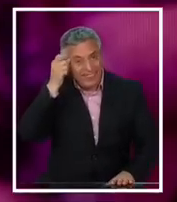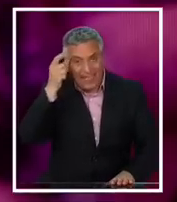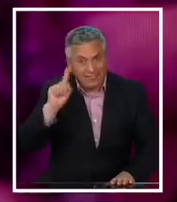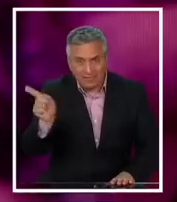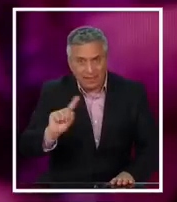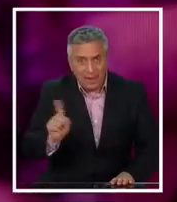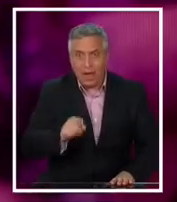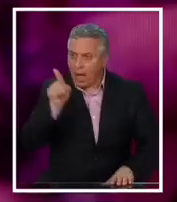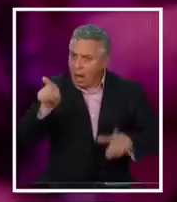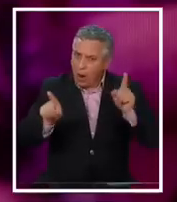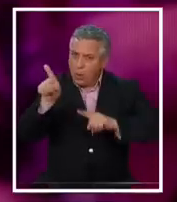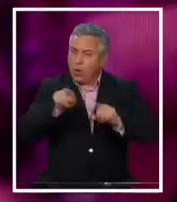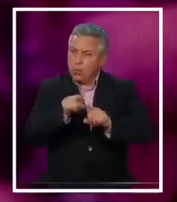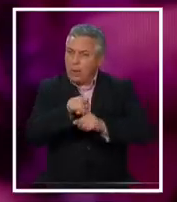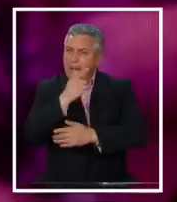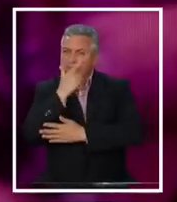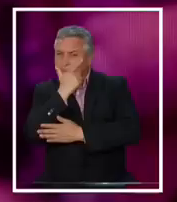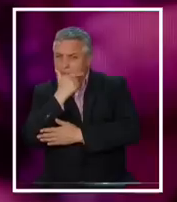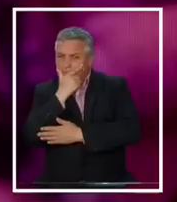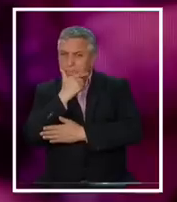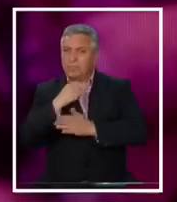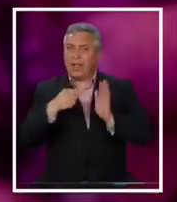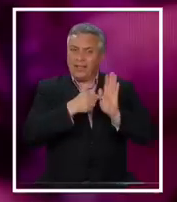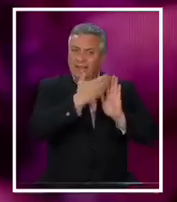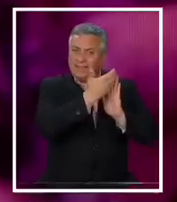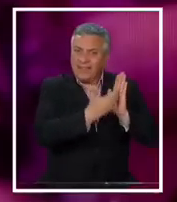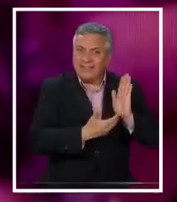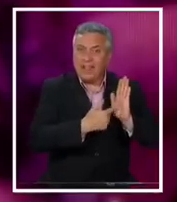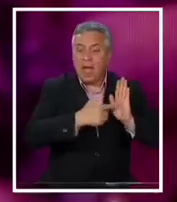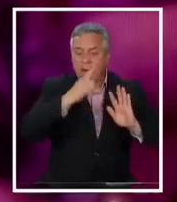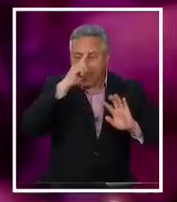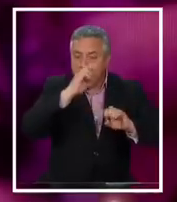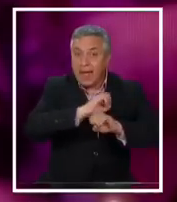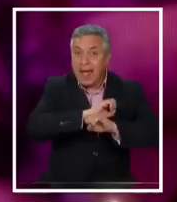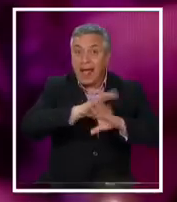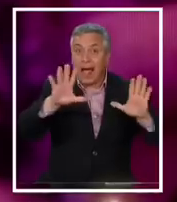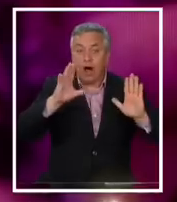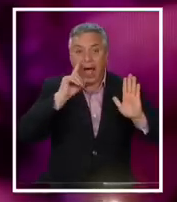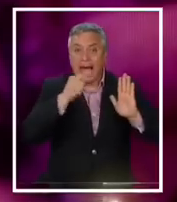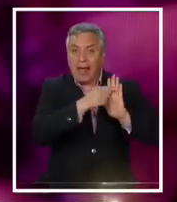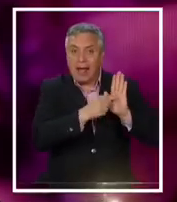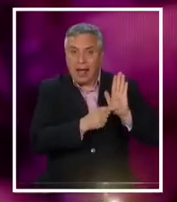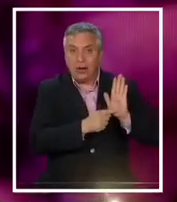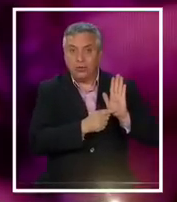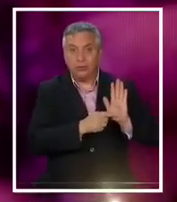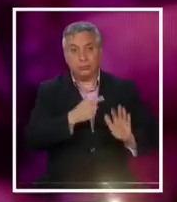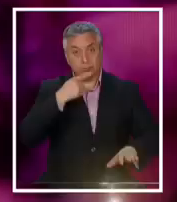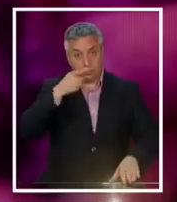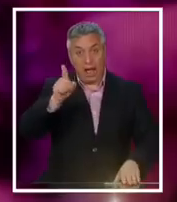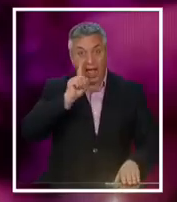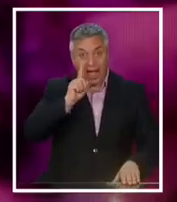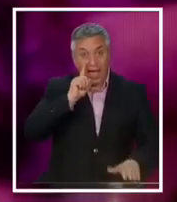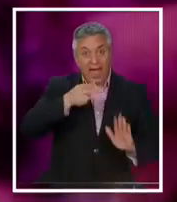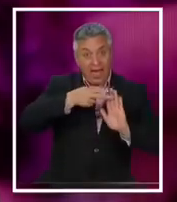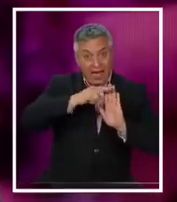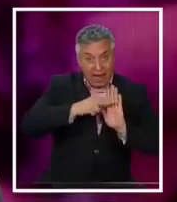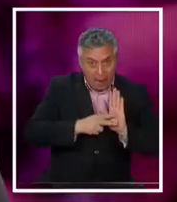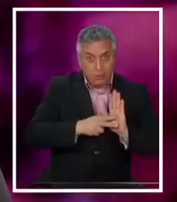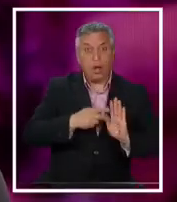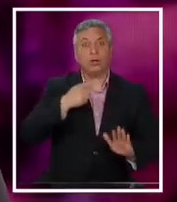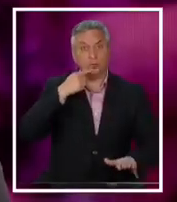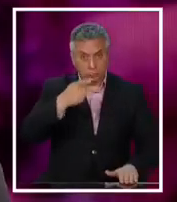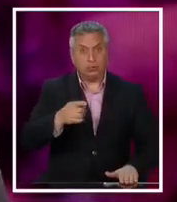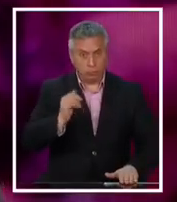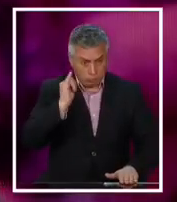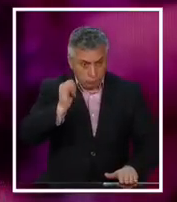ciertas aprehensiones porque el texto no contenía claramente algo. Pero también hay cambios. Hay cambios, pero a mí me parece